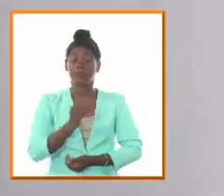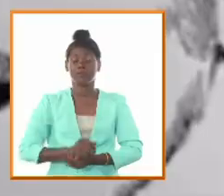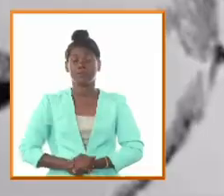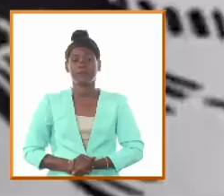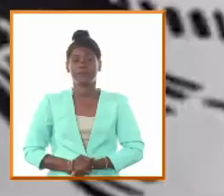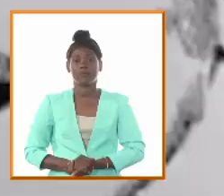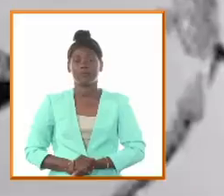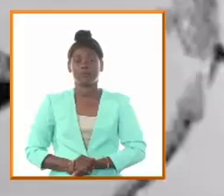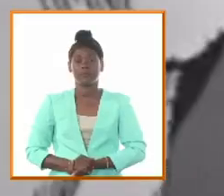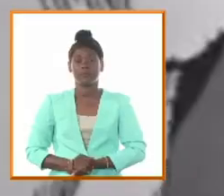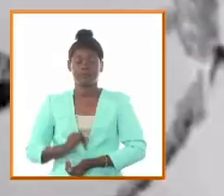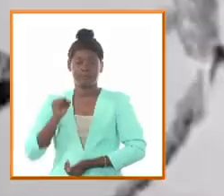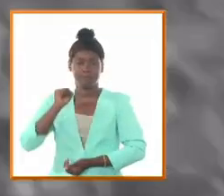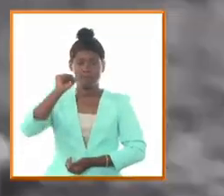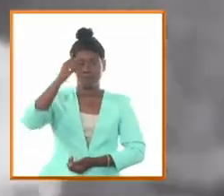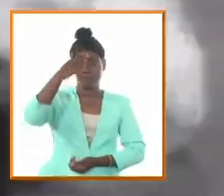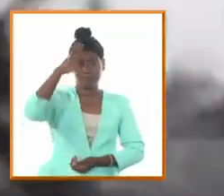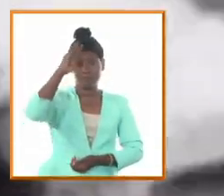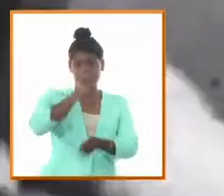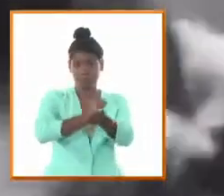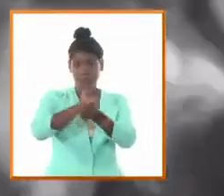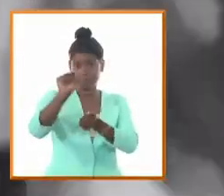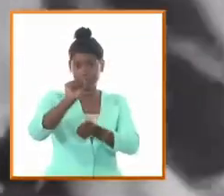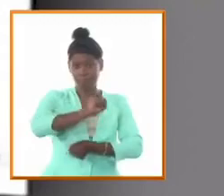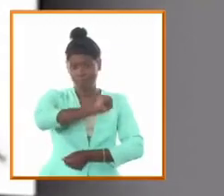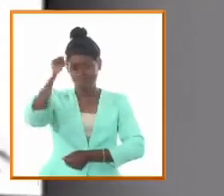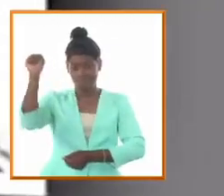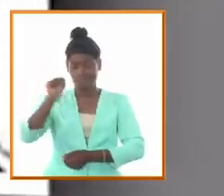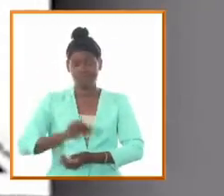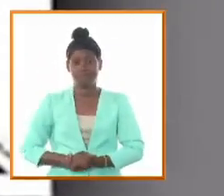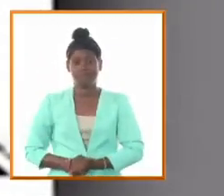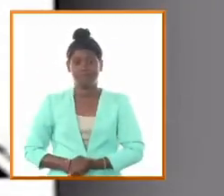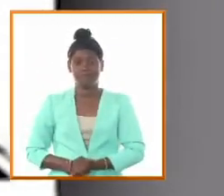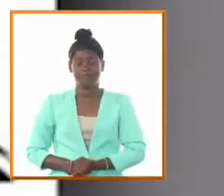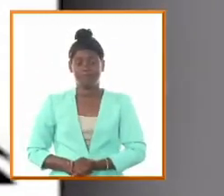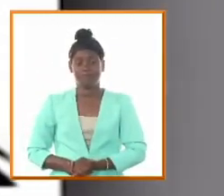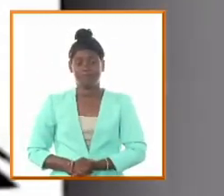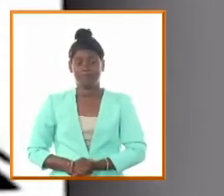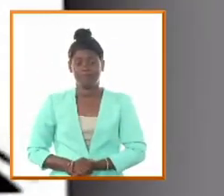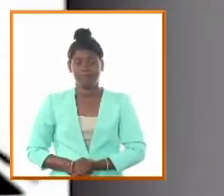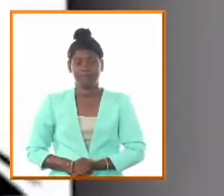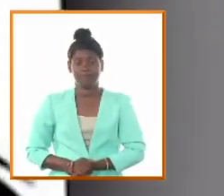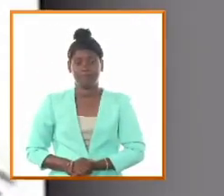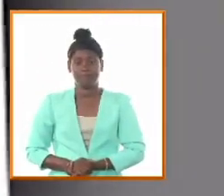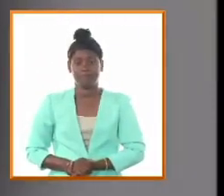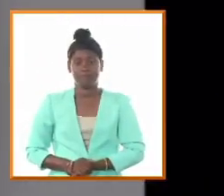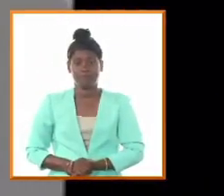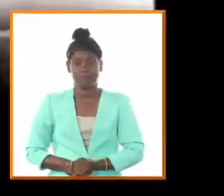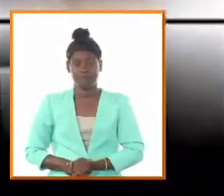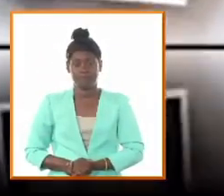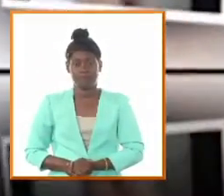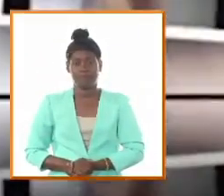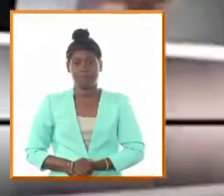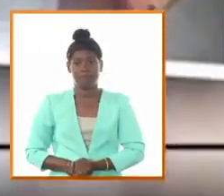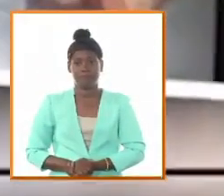patria la muerte el hombre se hizo siempre